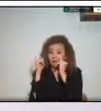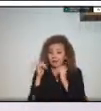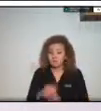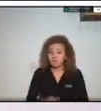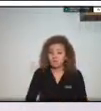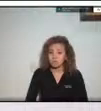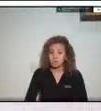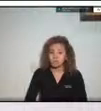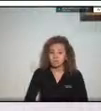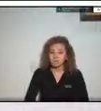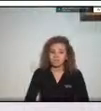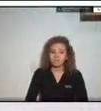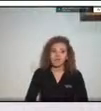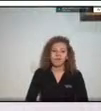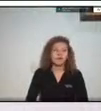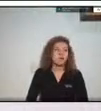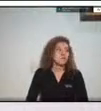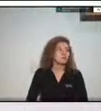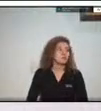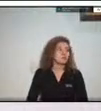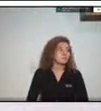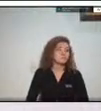perdón arquitecto John Franco